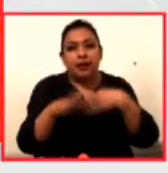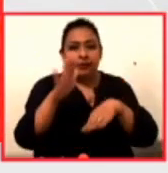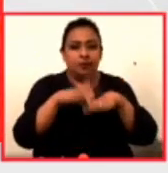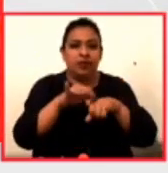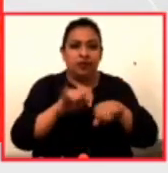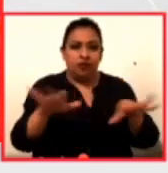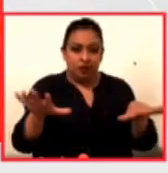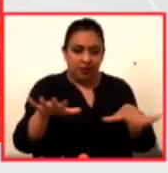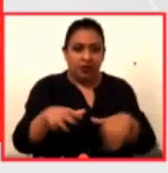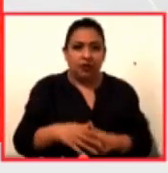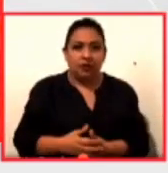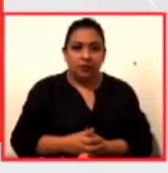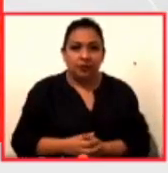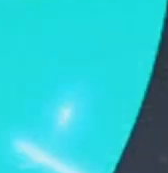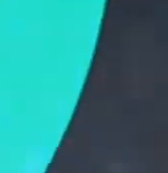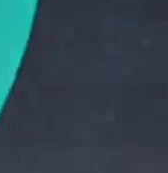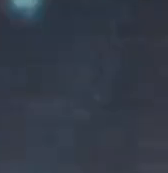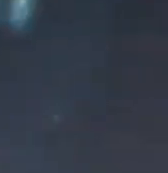más información.